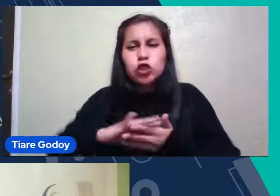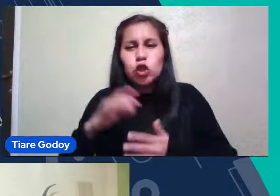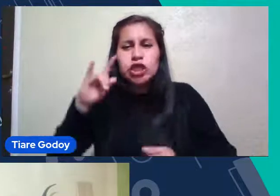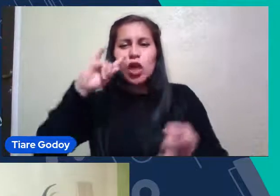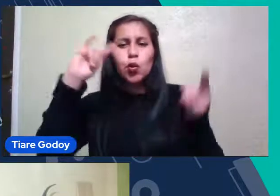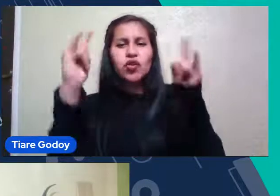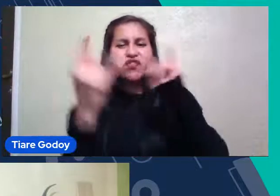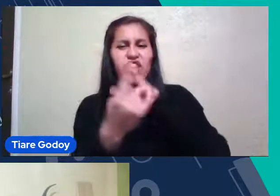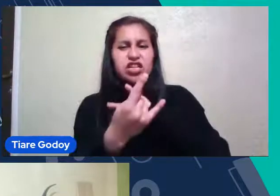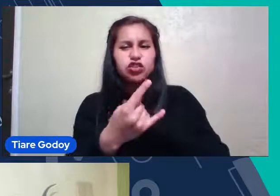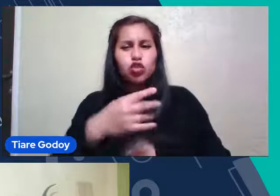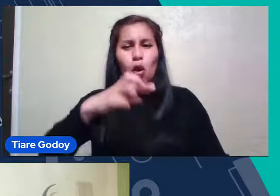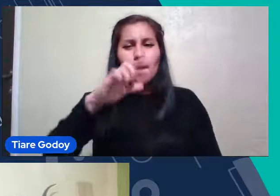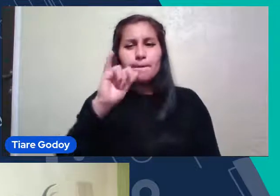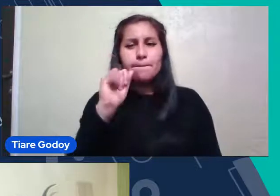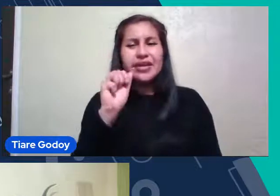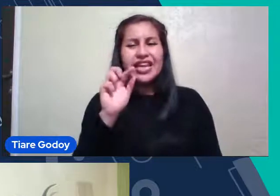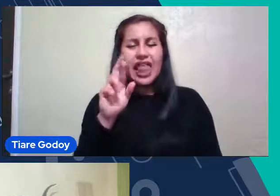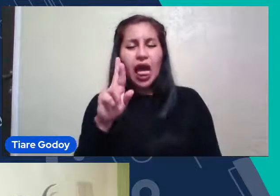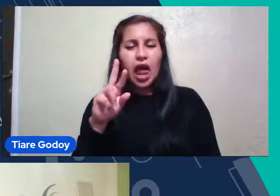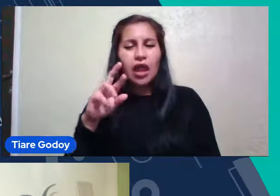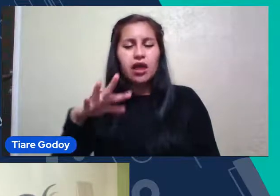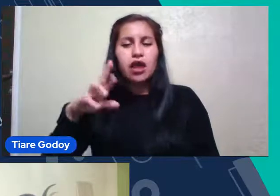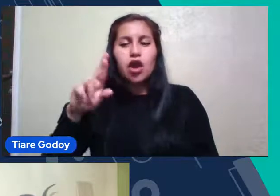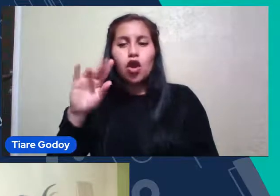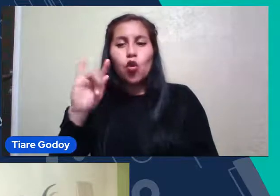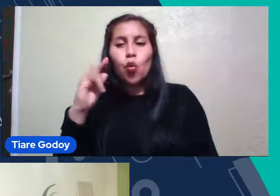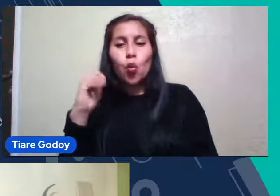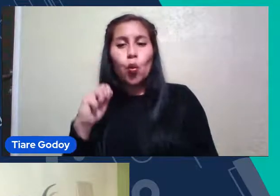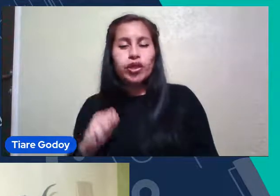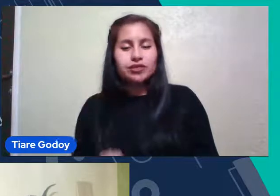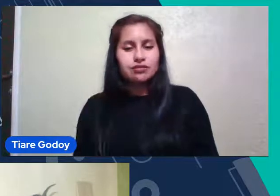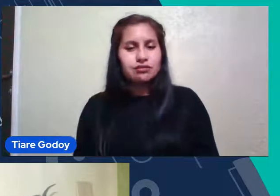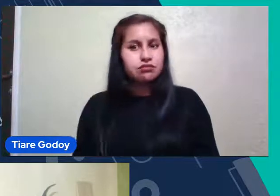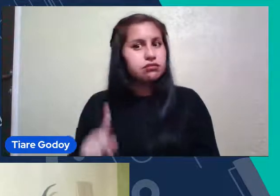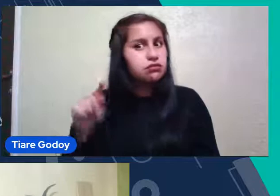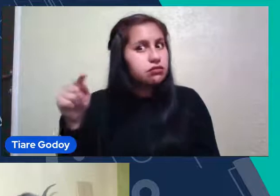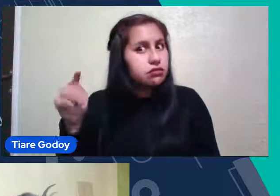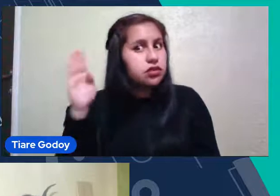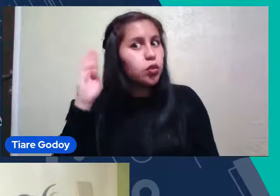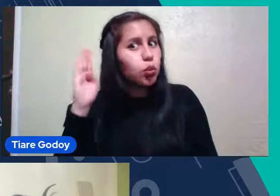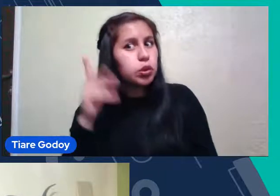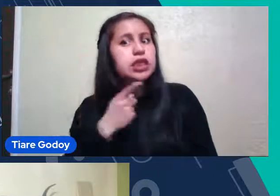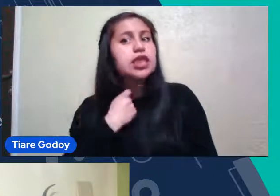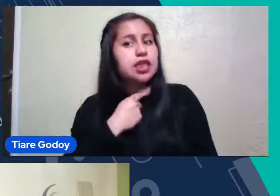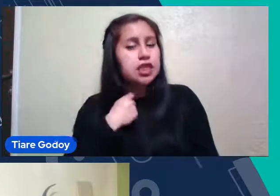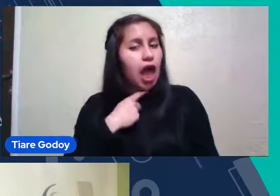Así Que No Se Oye Muy Interesante Ese Libro Si